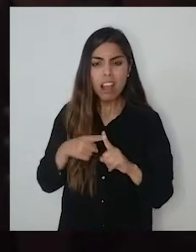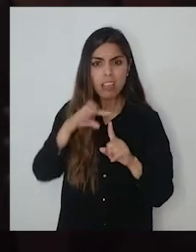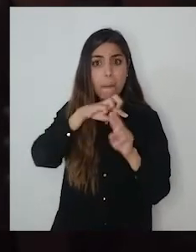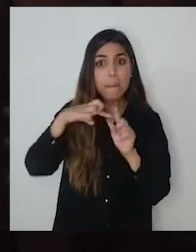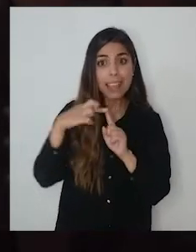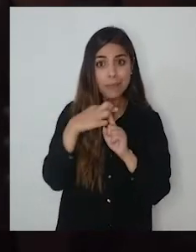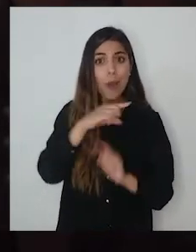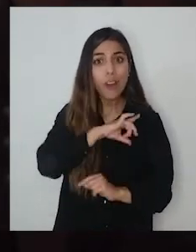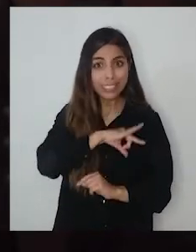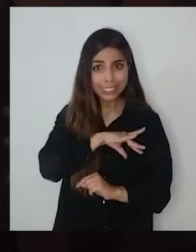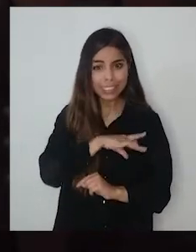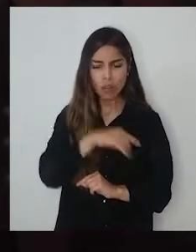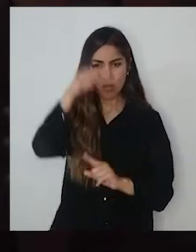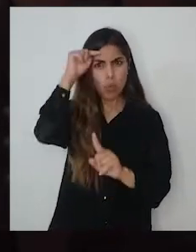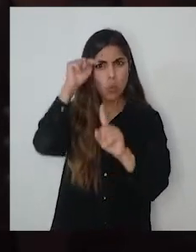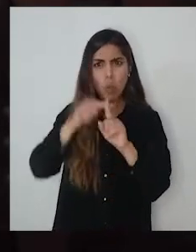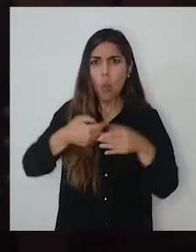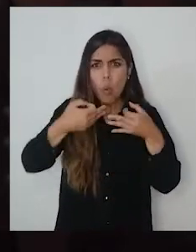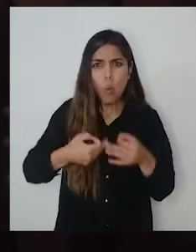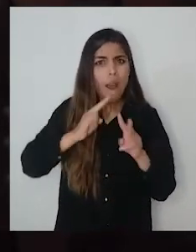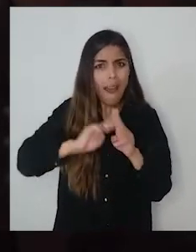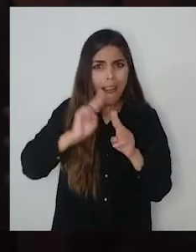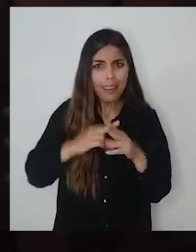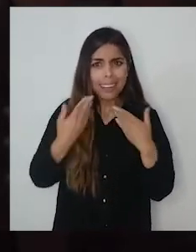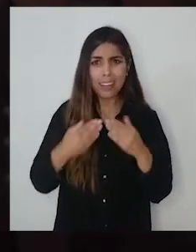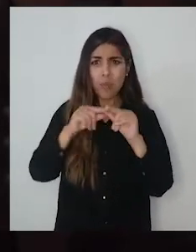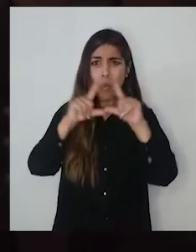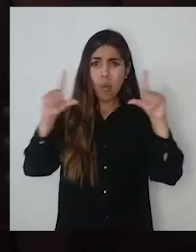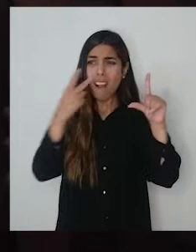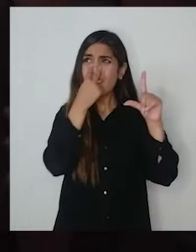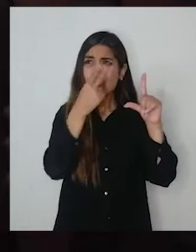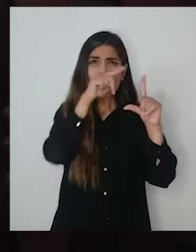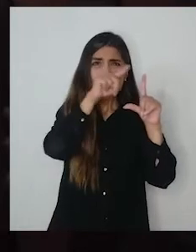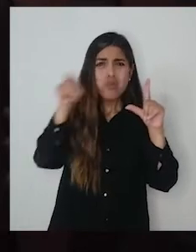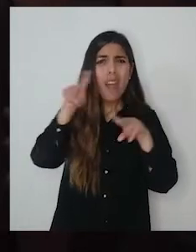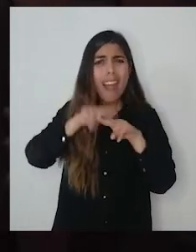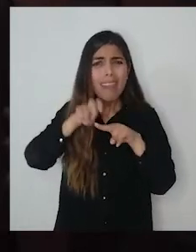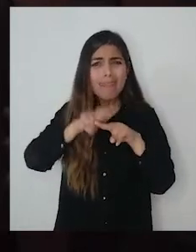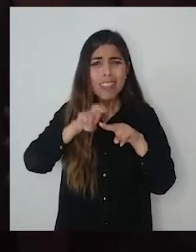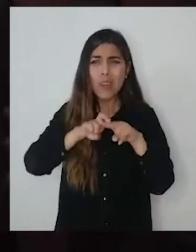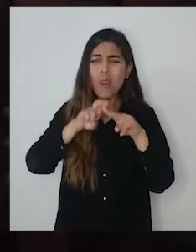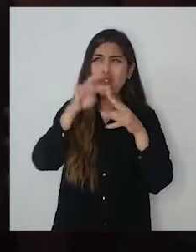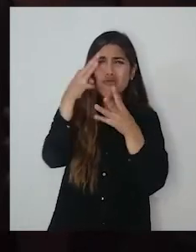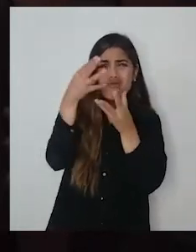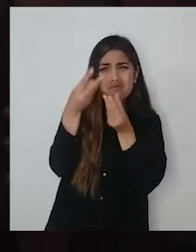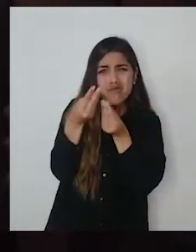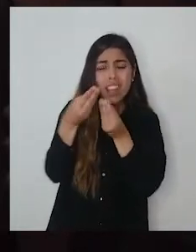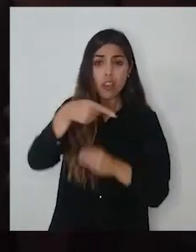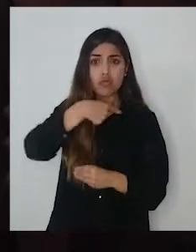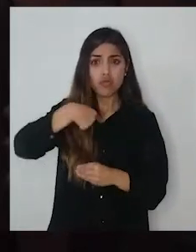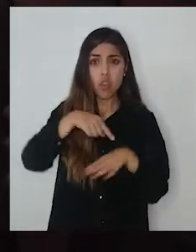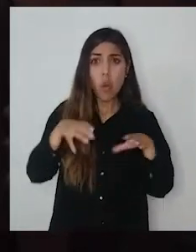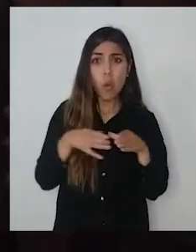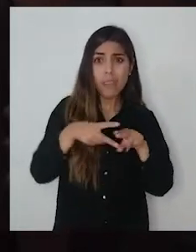monumentos. Y en este caso, en específico, era muy urgente actuar. El mural tiene un deterioro progresivo que hacía que nuestra área